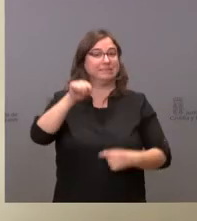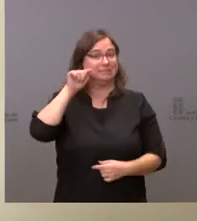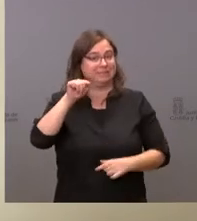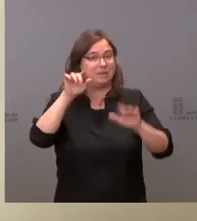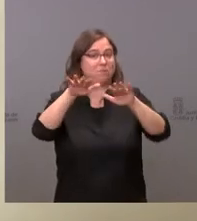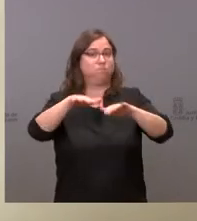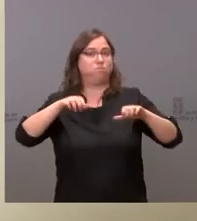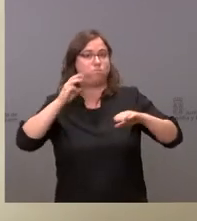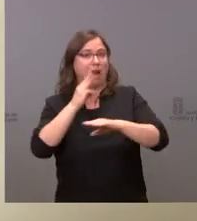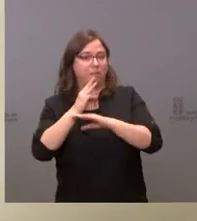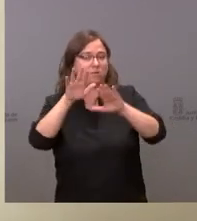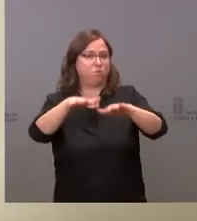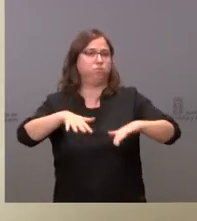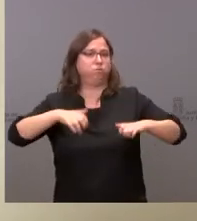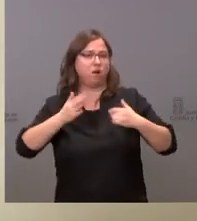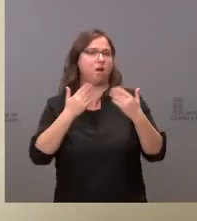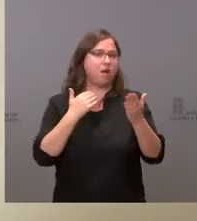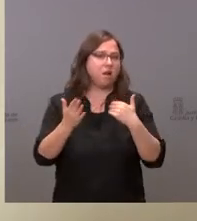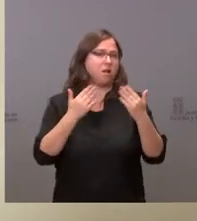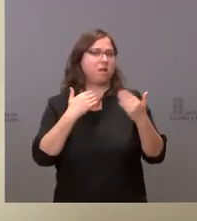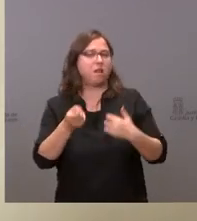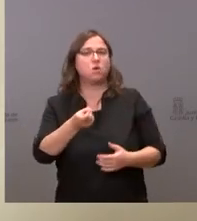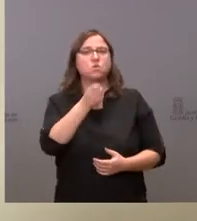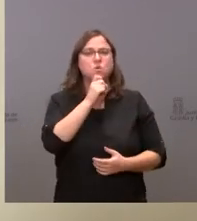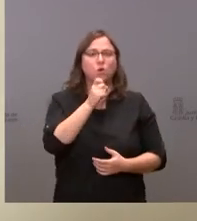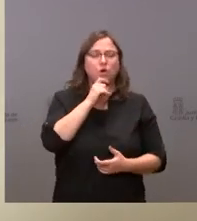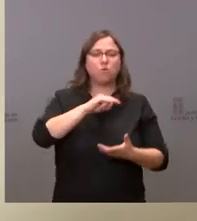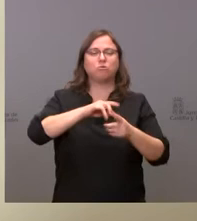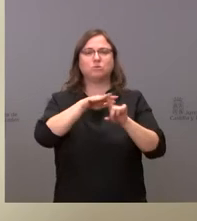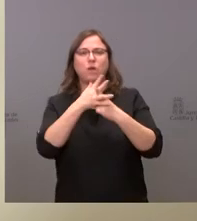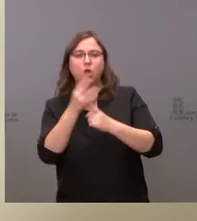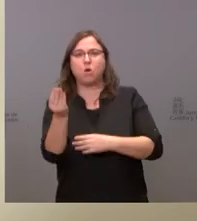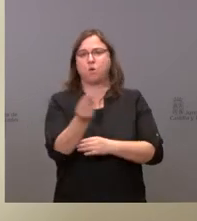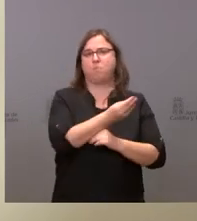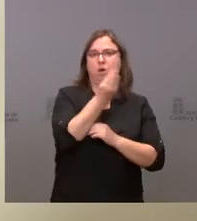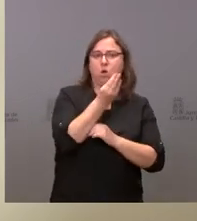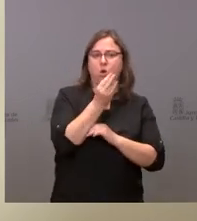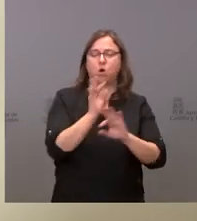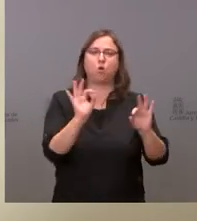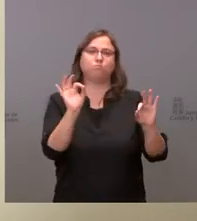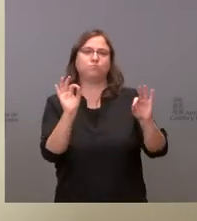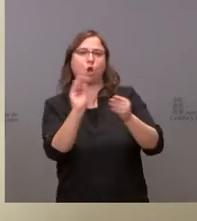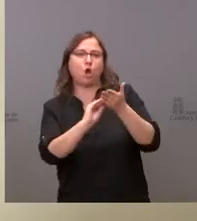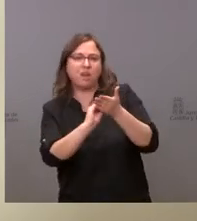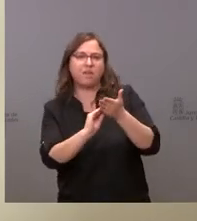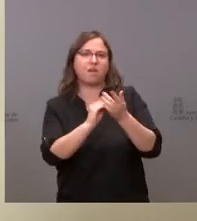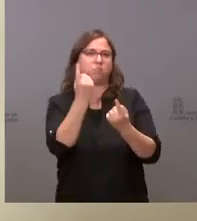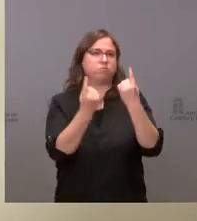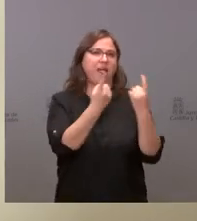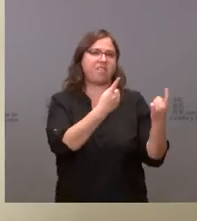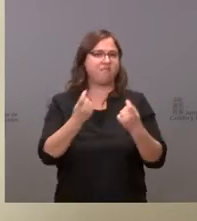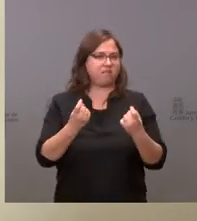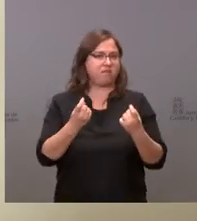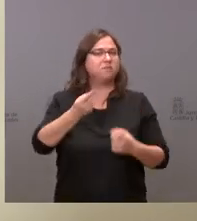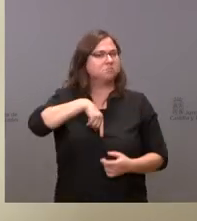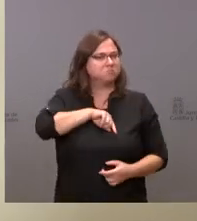Parlamento, donde se deben hacer las mejoras o las correcciones que se entiendan que son necesarias. Pero